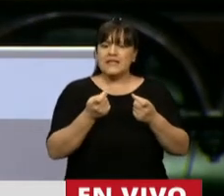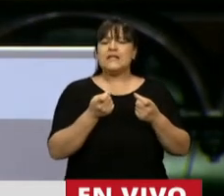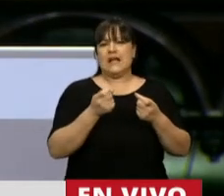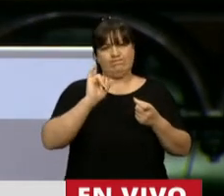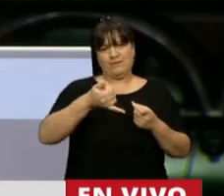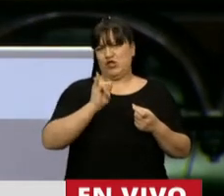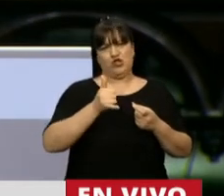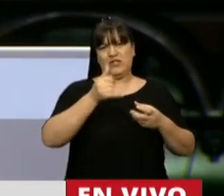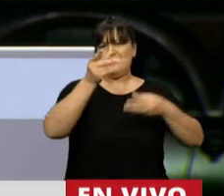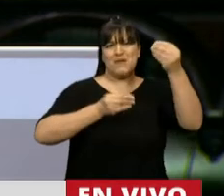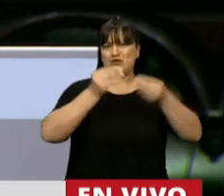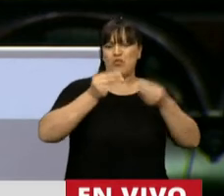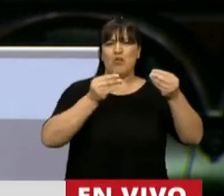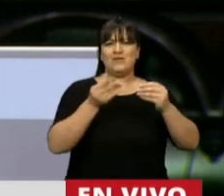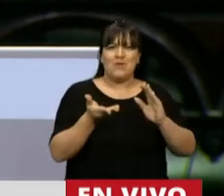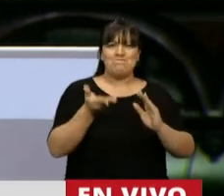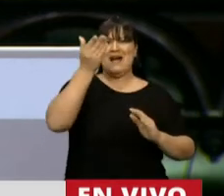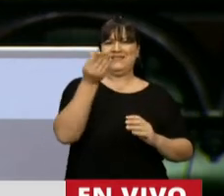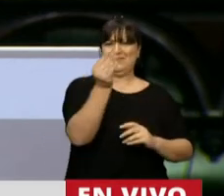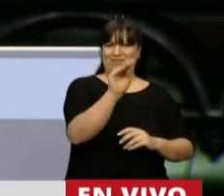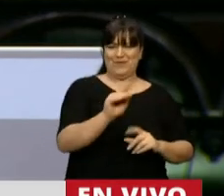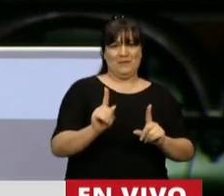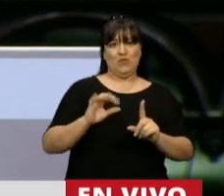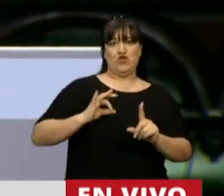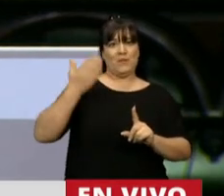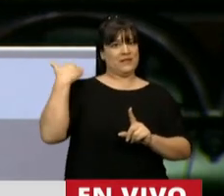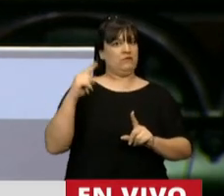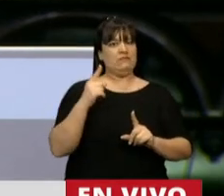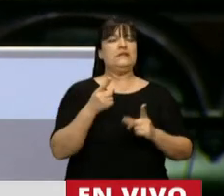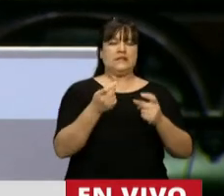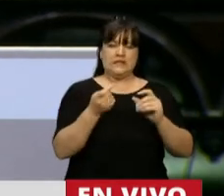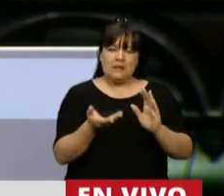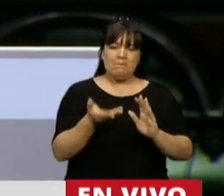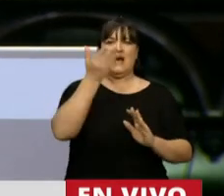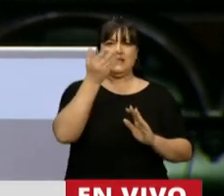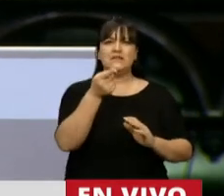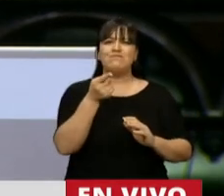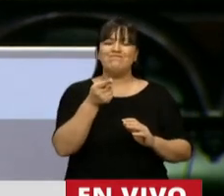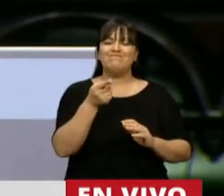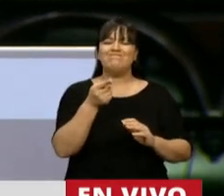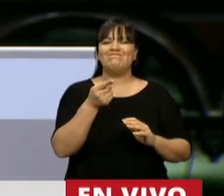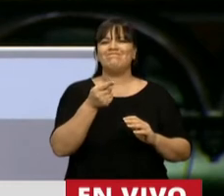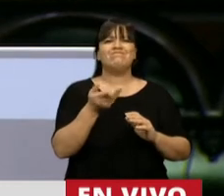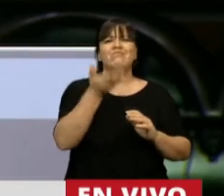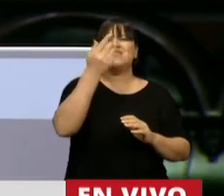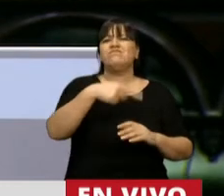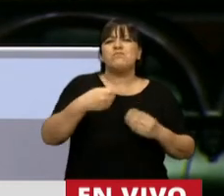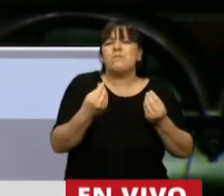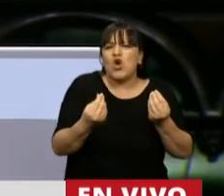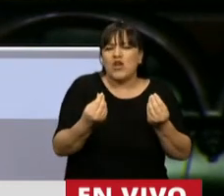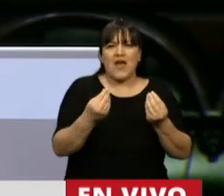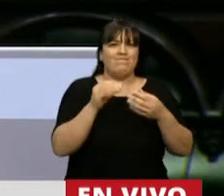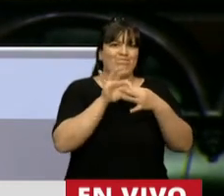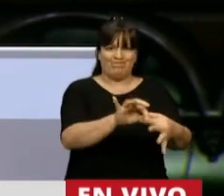del año pasado, para atender distintas situaciones vinculadas a la pandemia